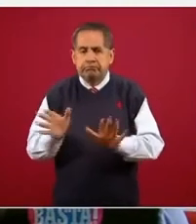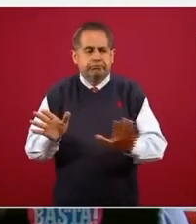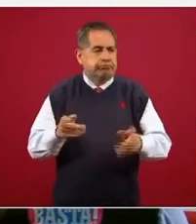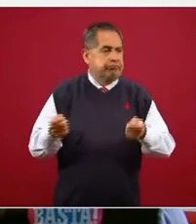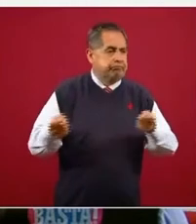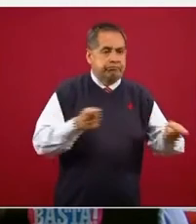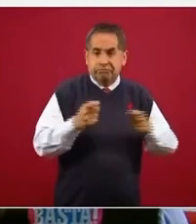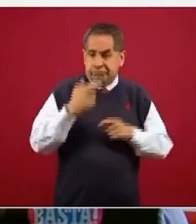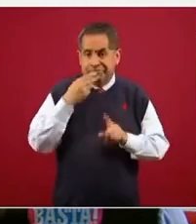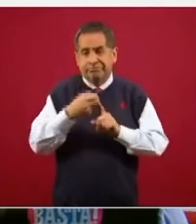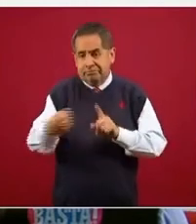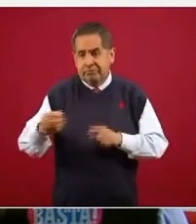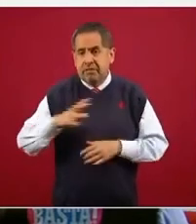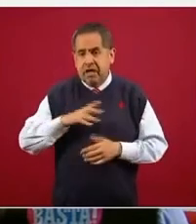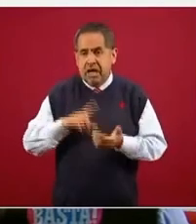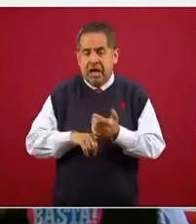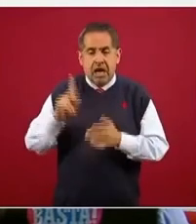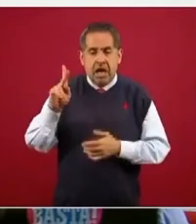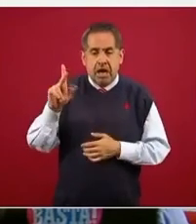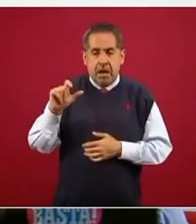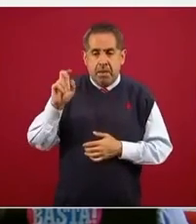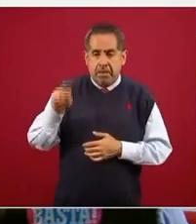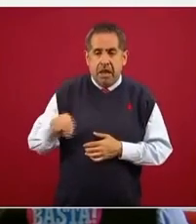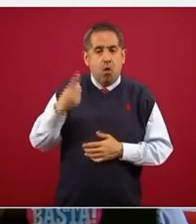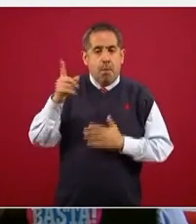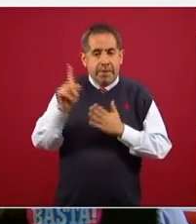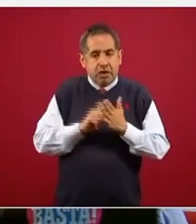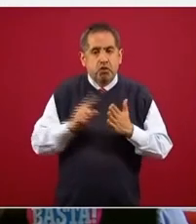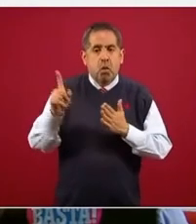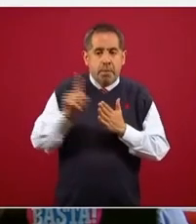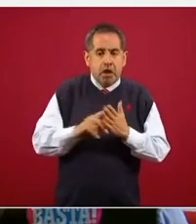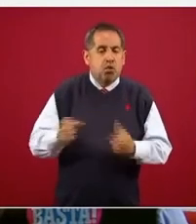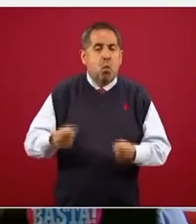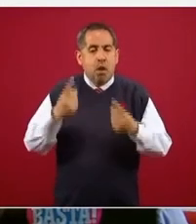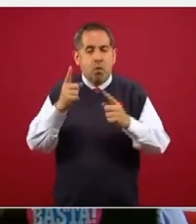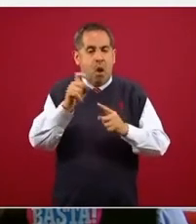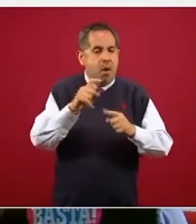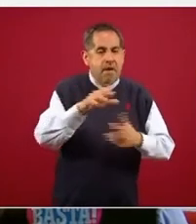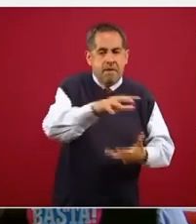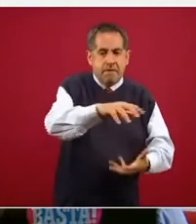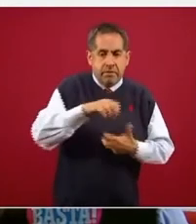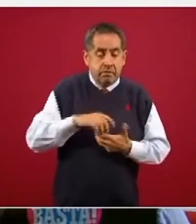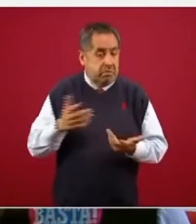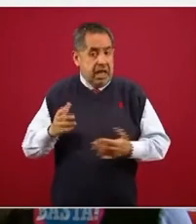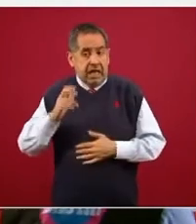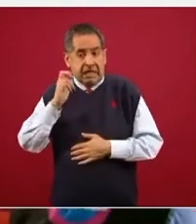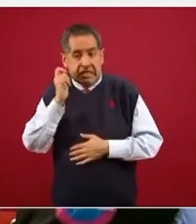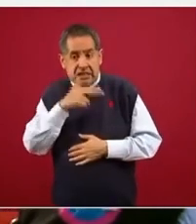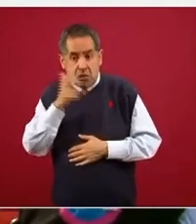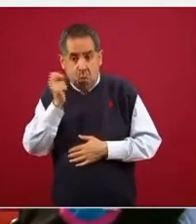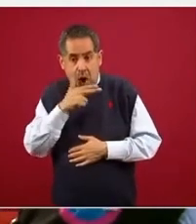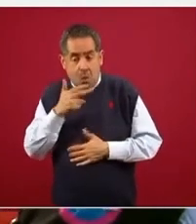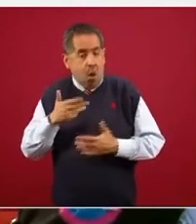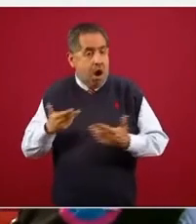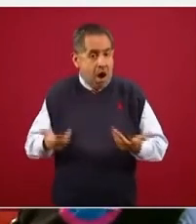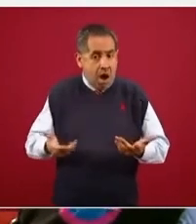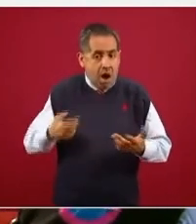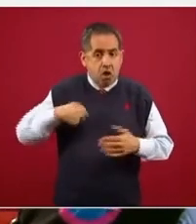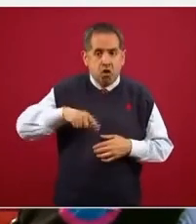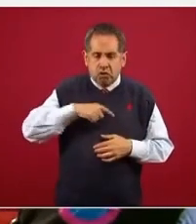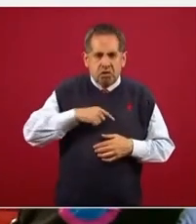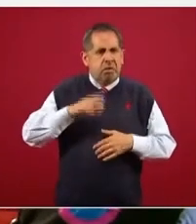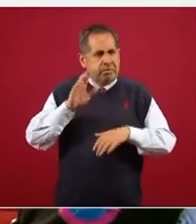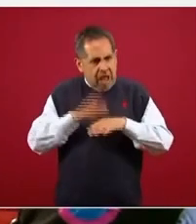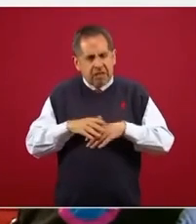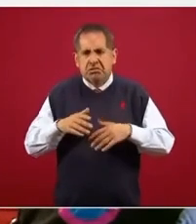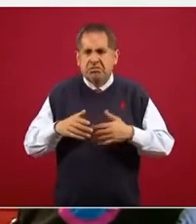Y hacemos un plan mensual de cuánto extraer. En el caso de Chihuahua, por la situación hemos sido muy